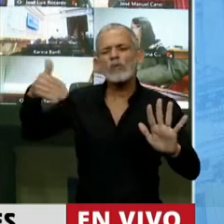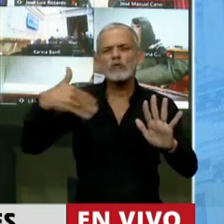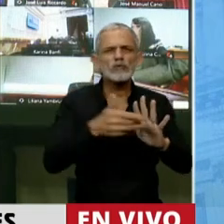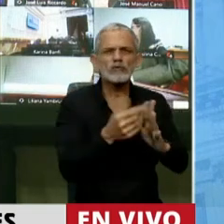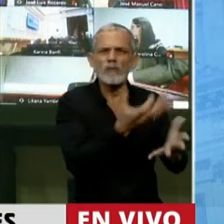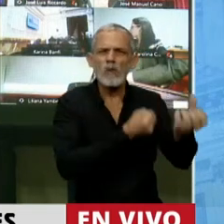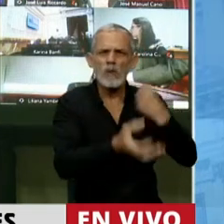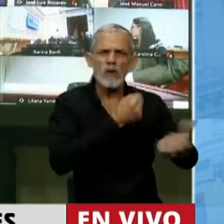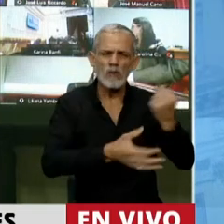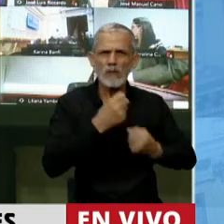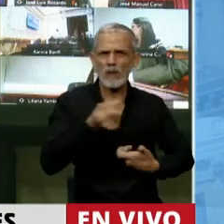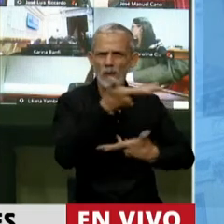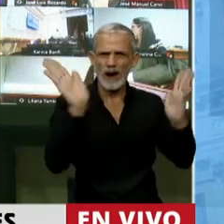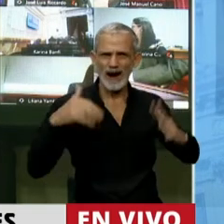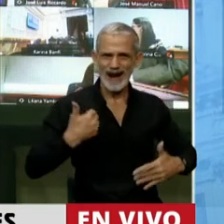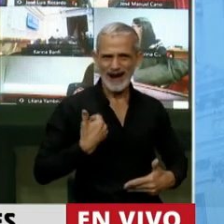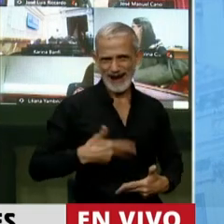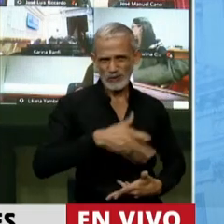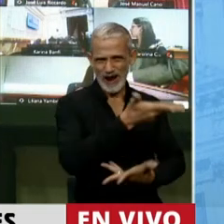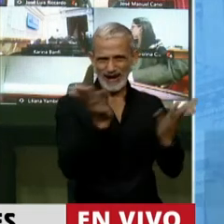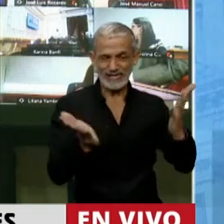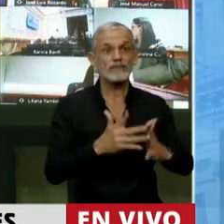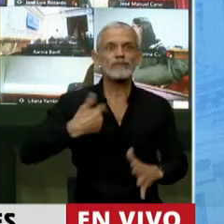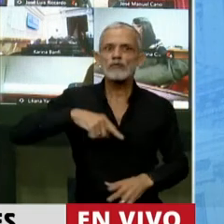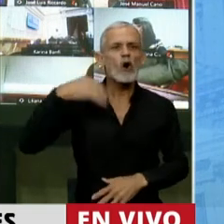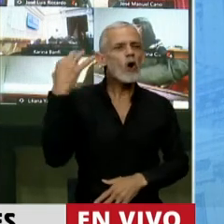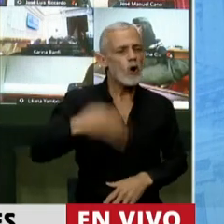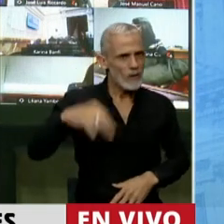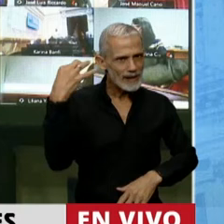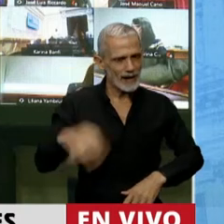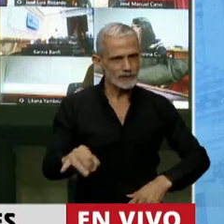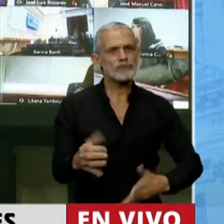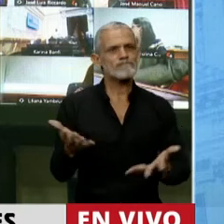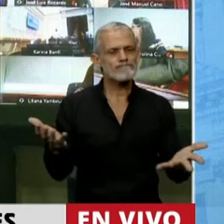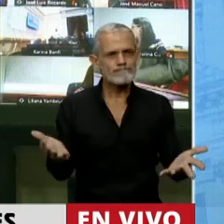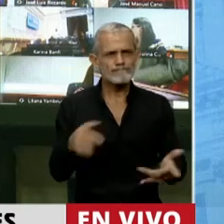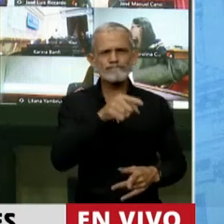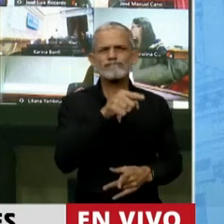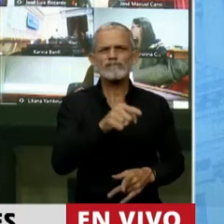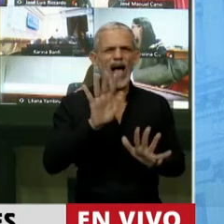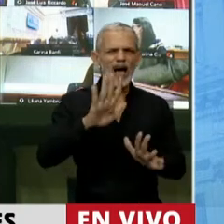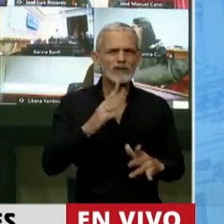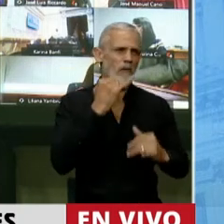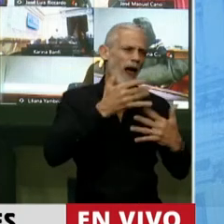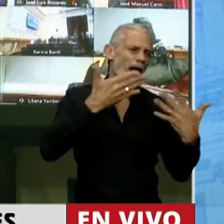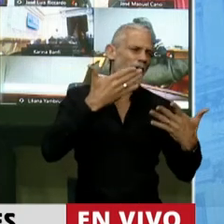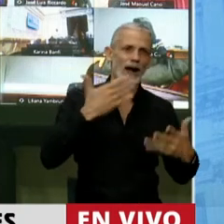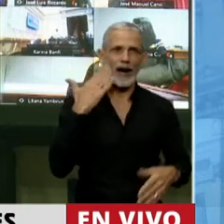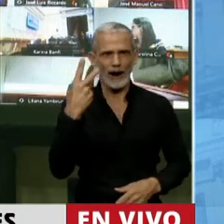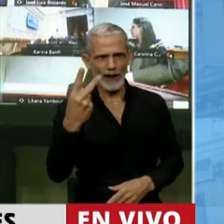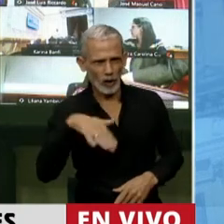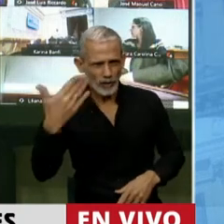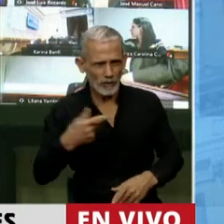y años, Presidente. Entonces, nosotros tenemos la obligación de señalar esa hipocresía de los bloques